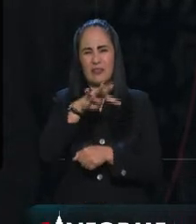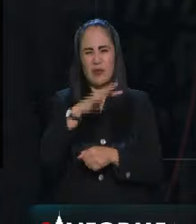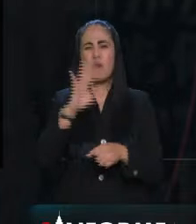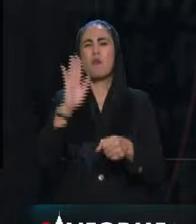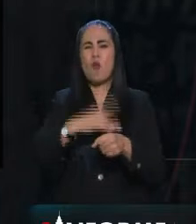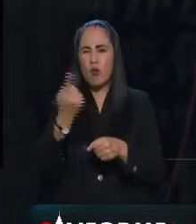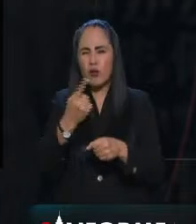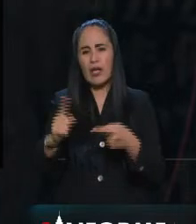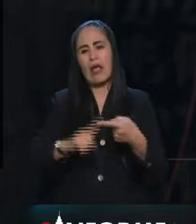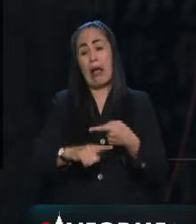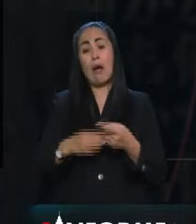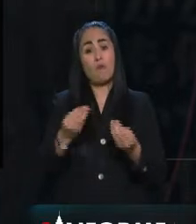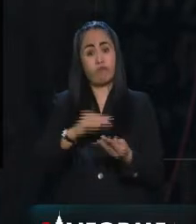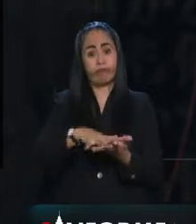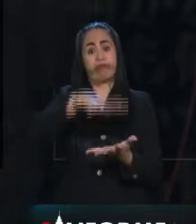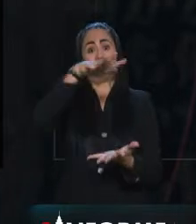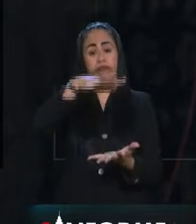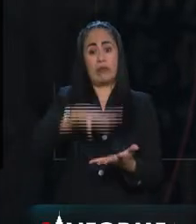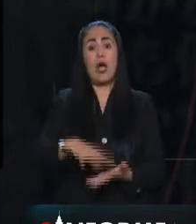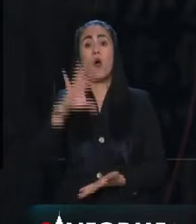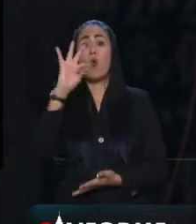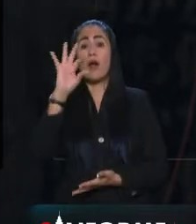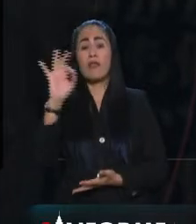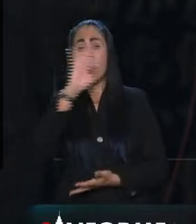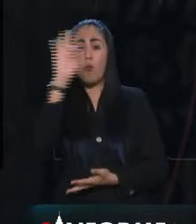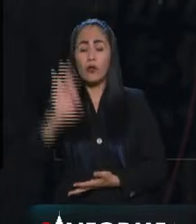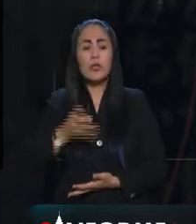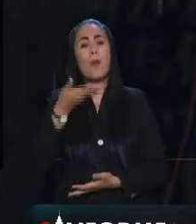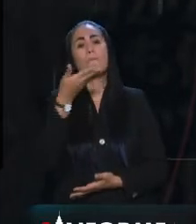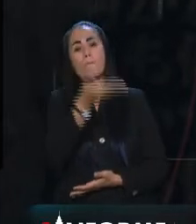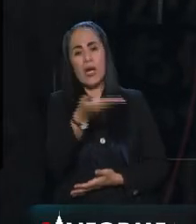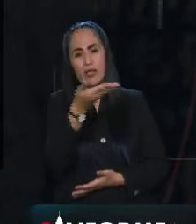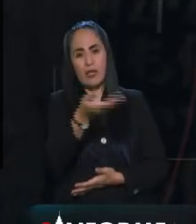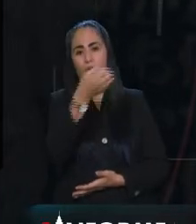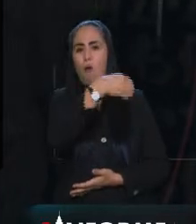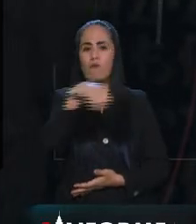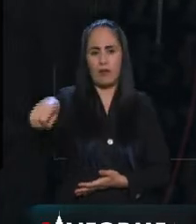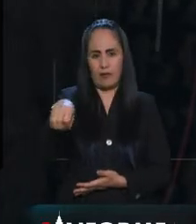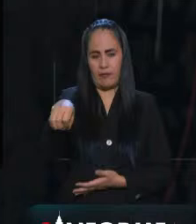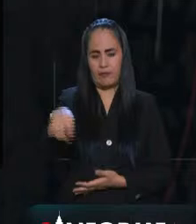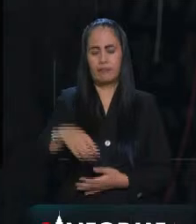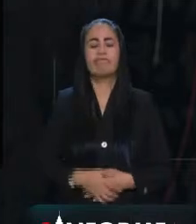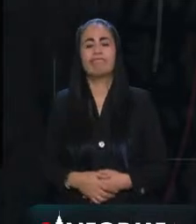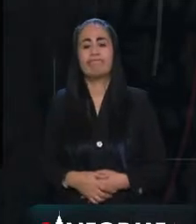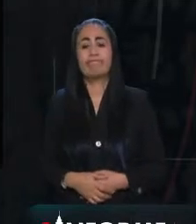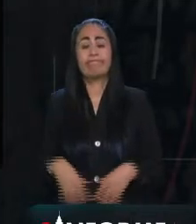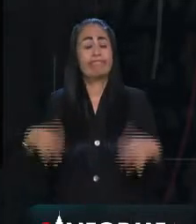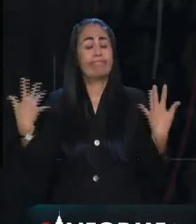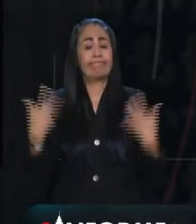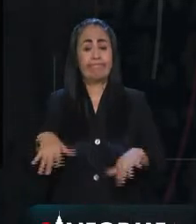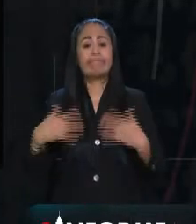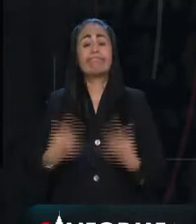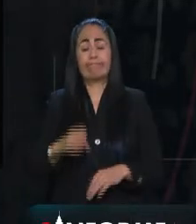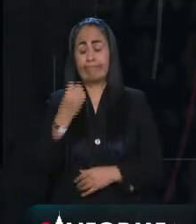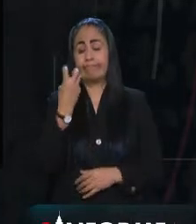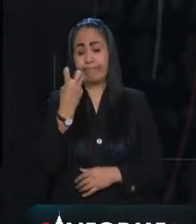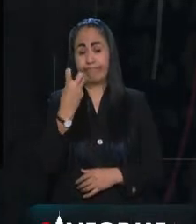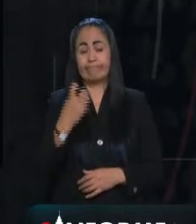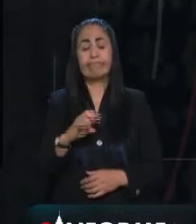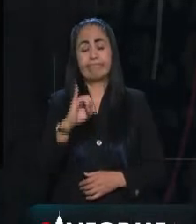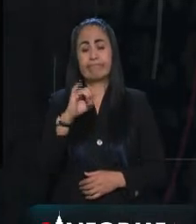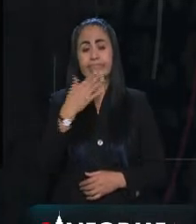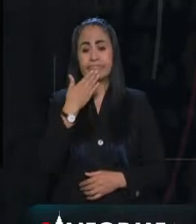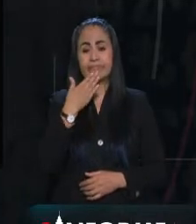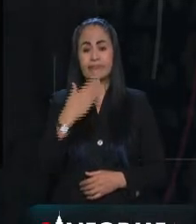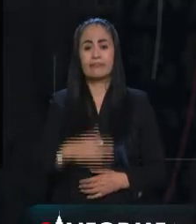azul a la que se la solicitaron el 40% 40% se las están solicitando eso es un buen dato sin duda